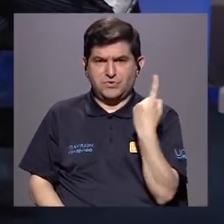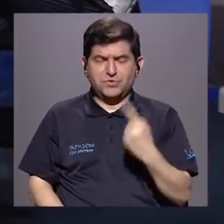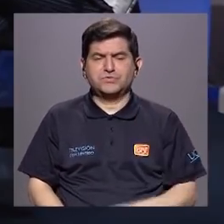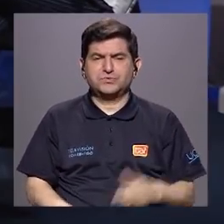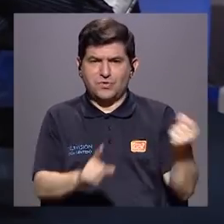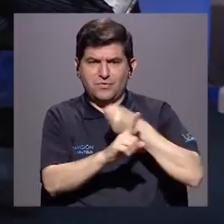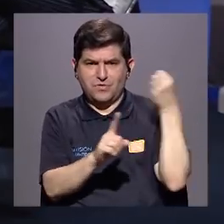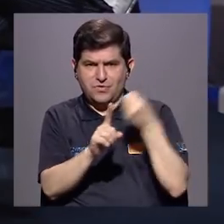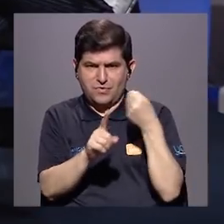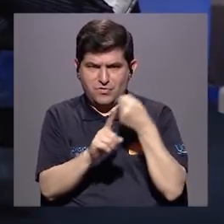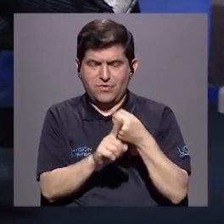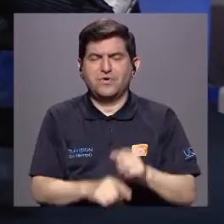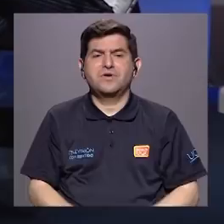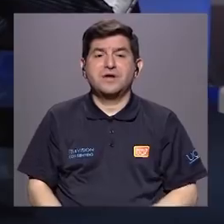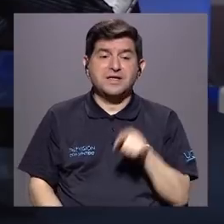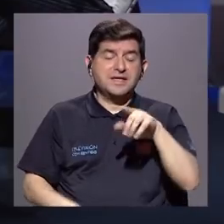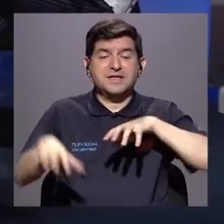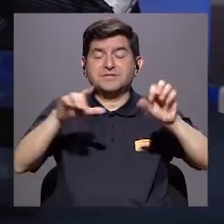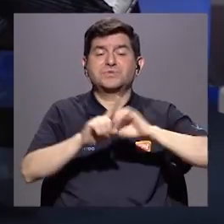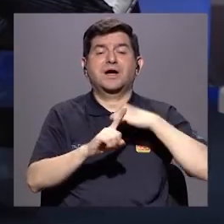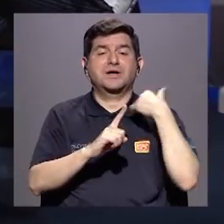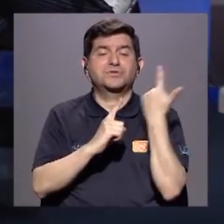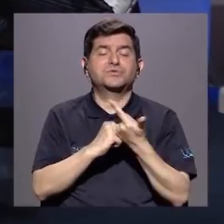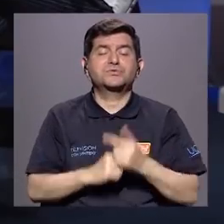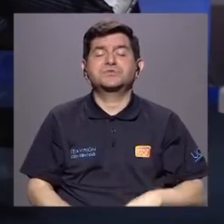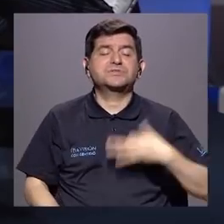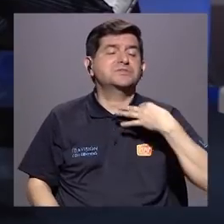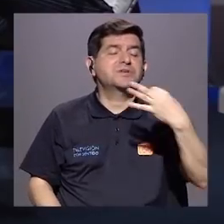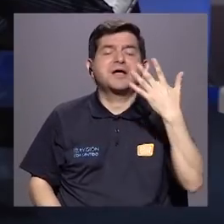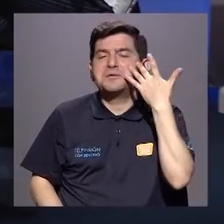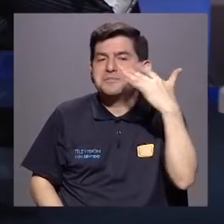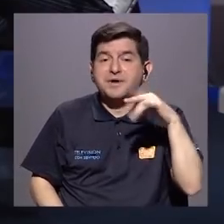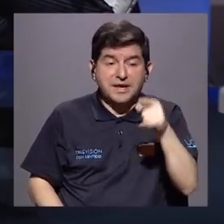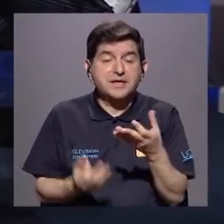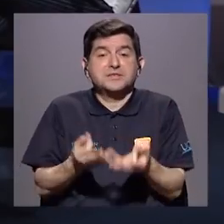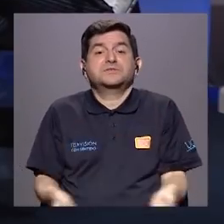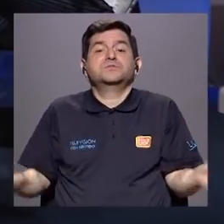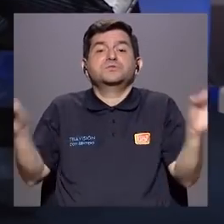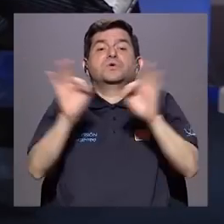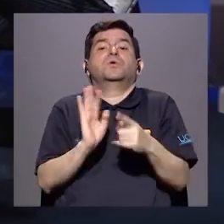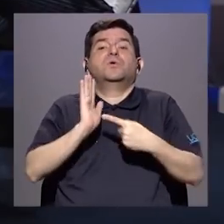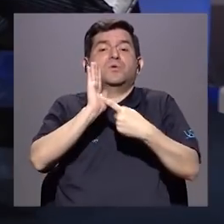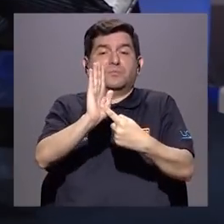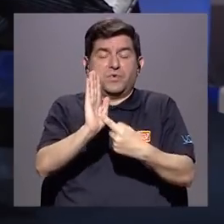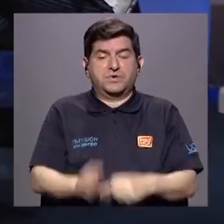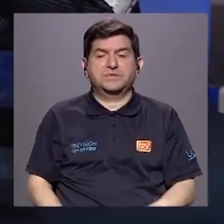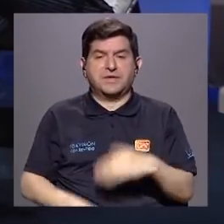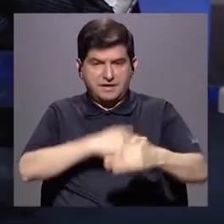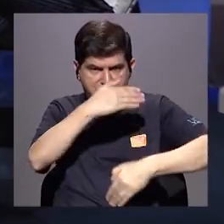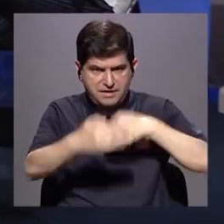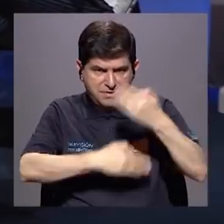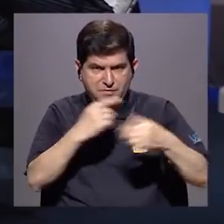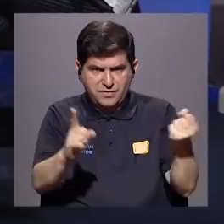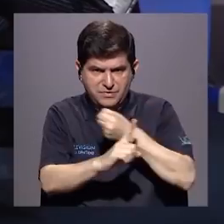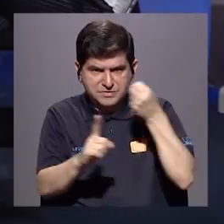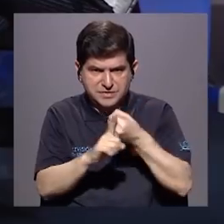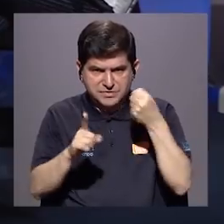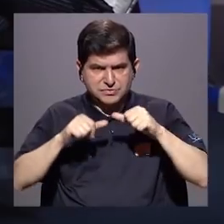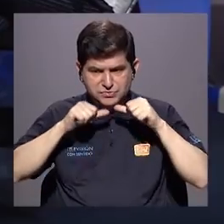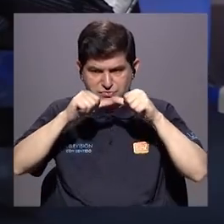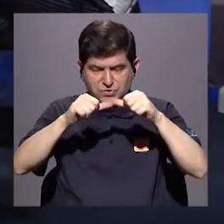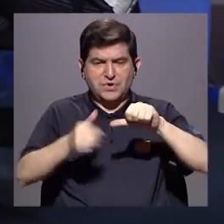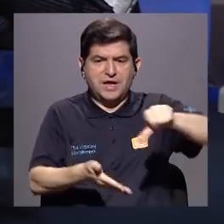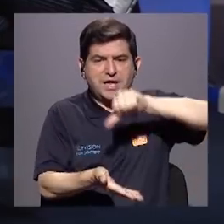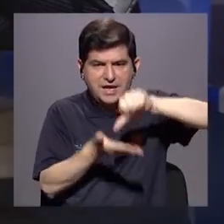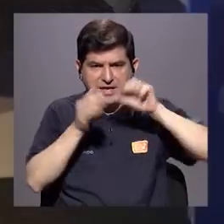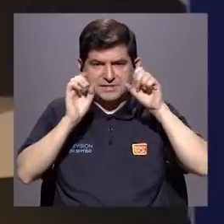otro compañero y para que parezca un acto social y cotidiano. Esos elementos son importantes de rescatar en esta dinámica de violencia continuada en el